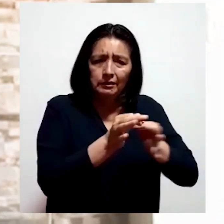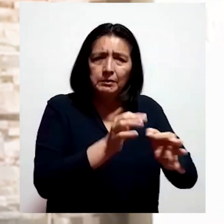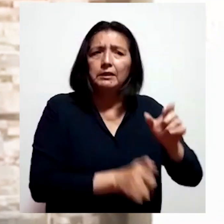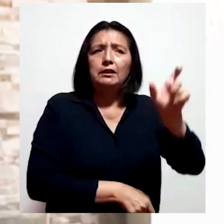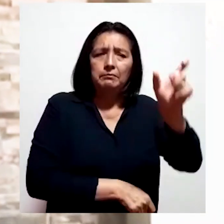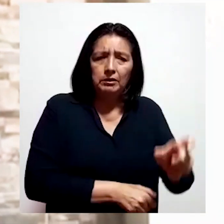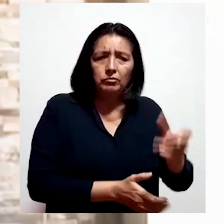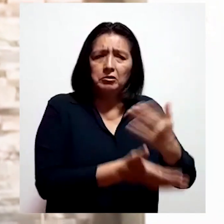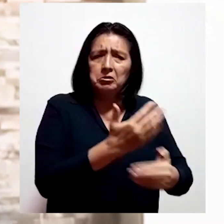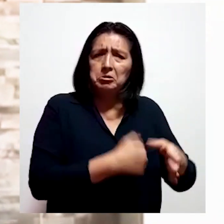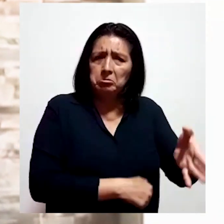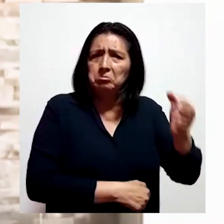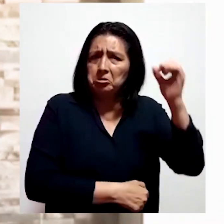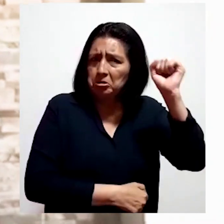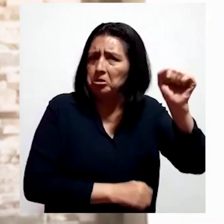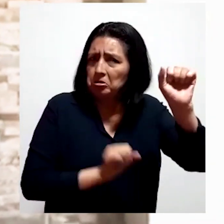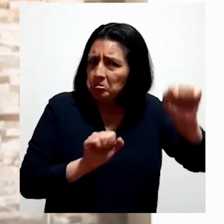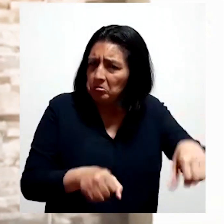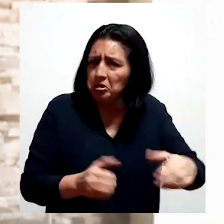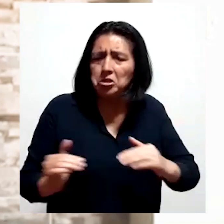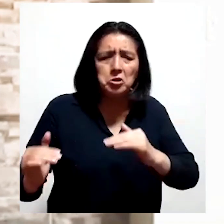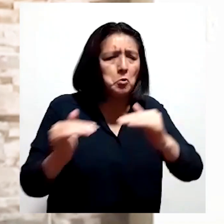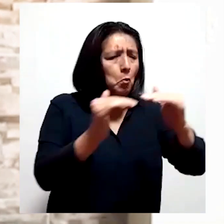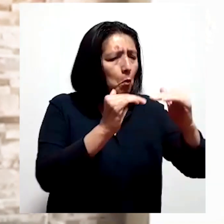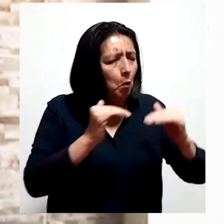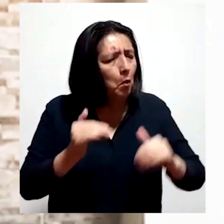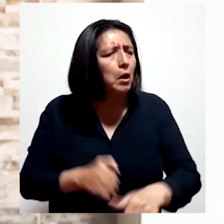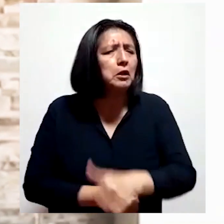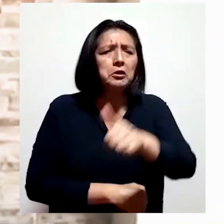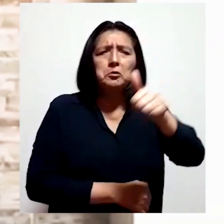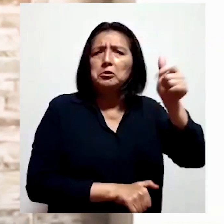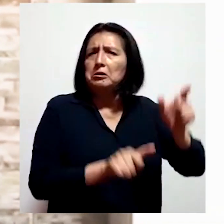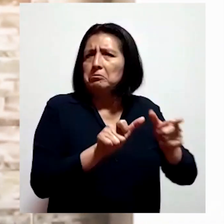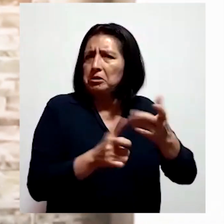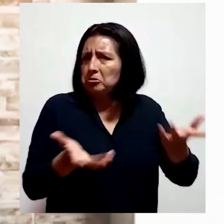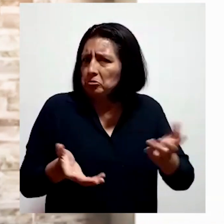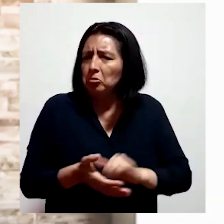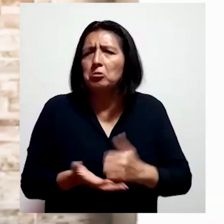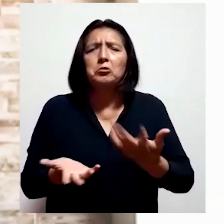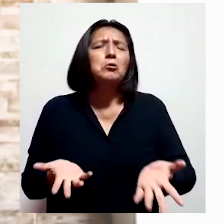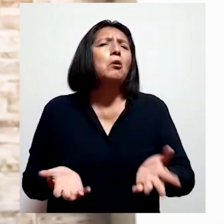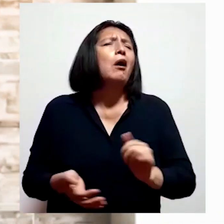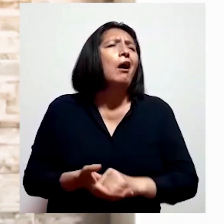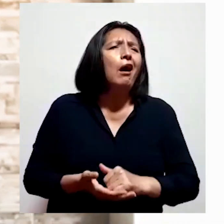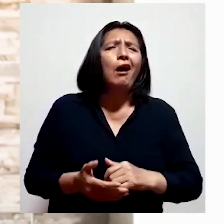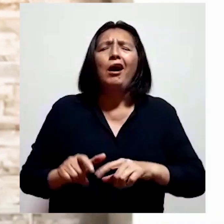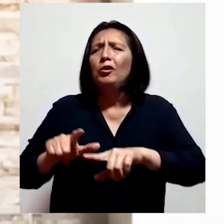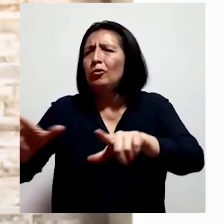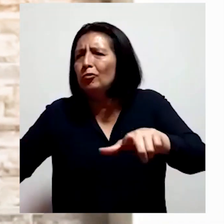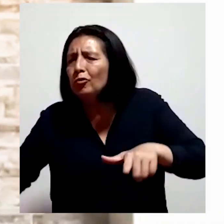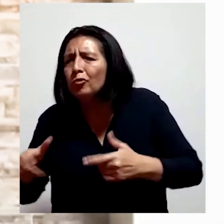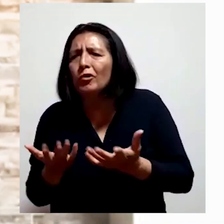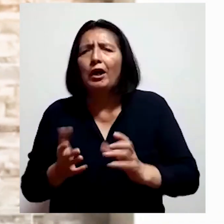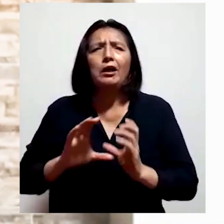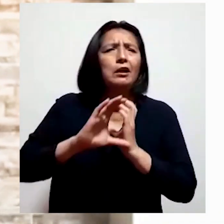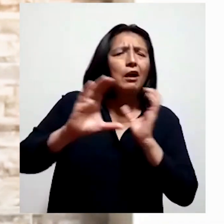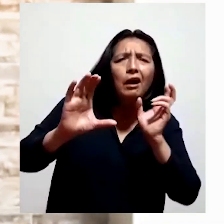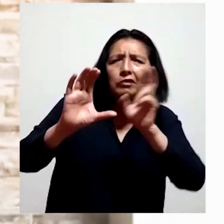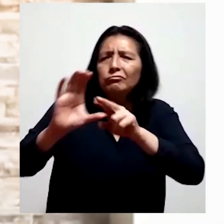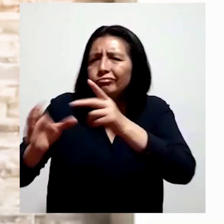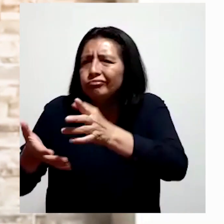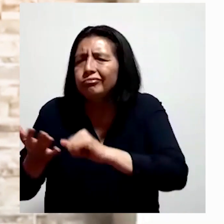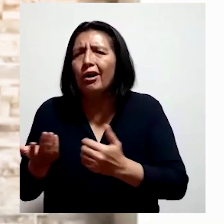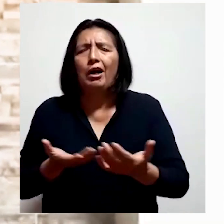que la persona con discapacidad tiene derecho a acceder, en igualdad de condiciones que las demás, al entorno físico, a los medios de